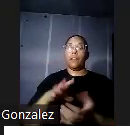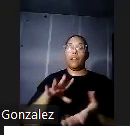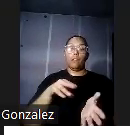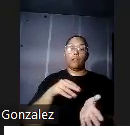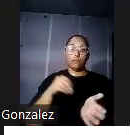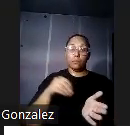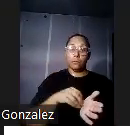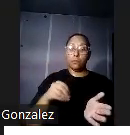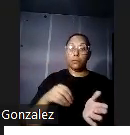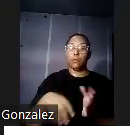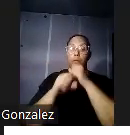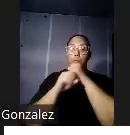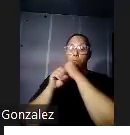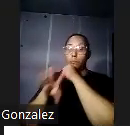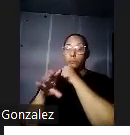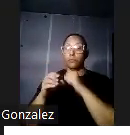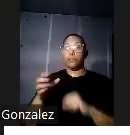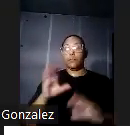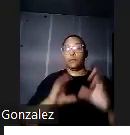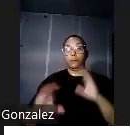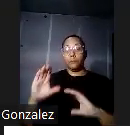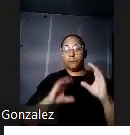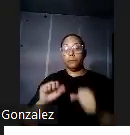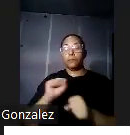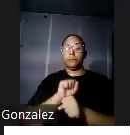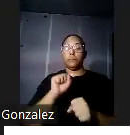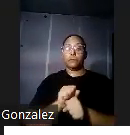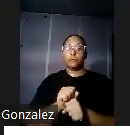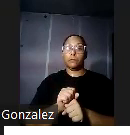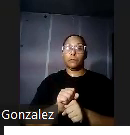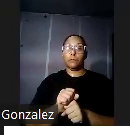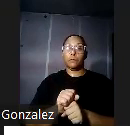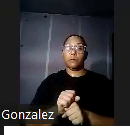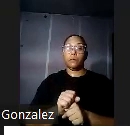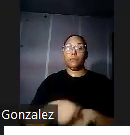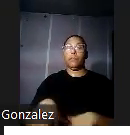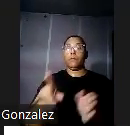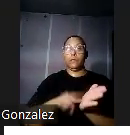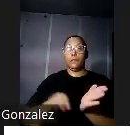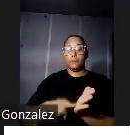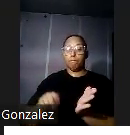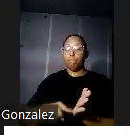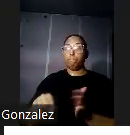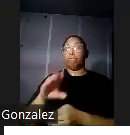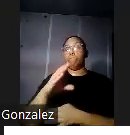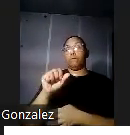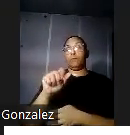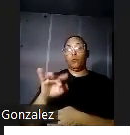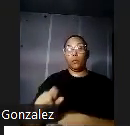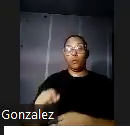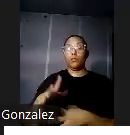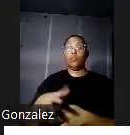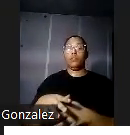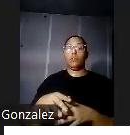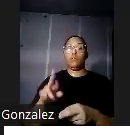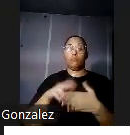diversas publicaciones científicas trabajos en los que relató sus investigaciones y dio cuenta de los resultados obtenidos el